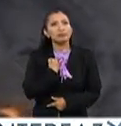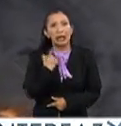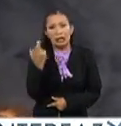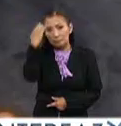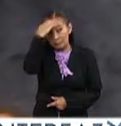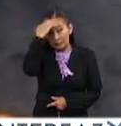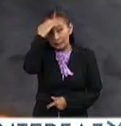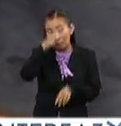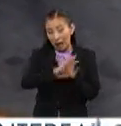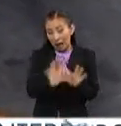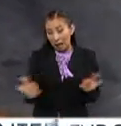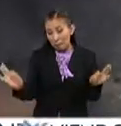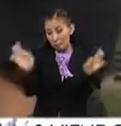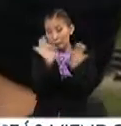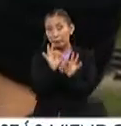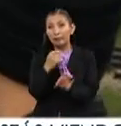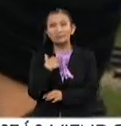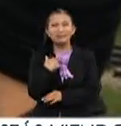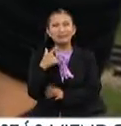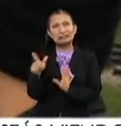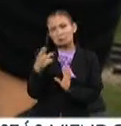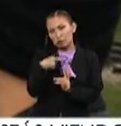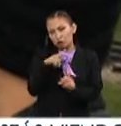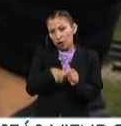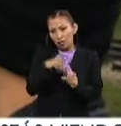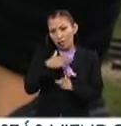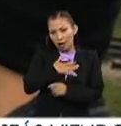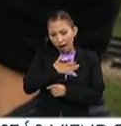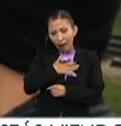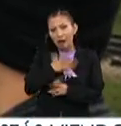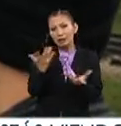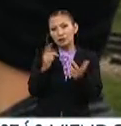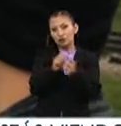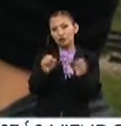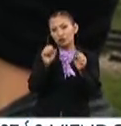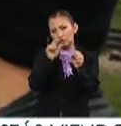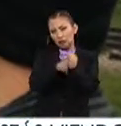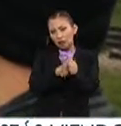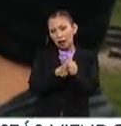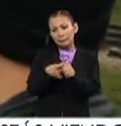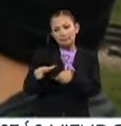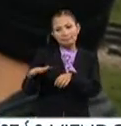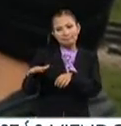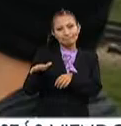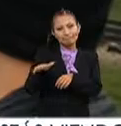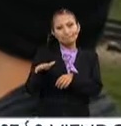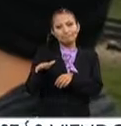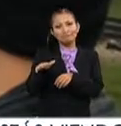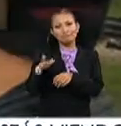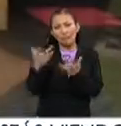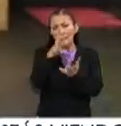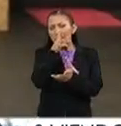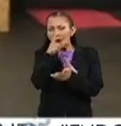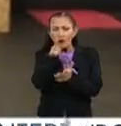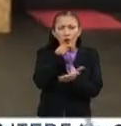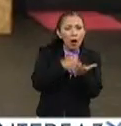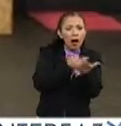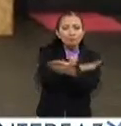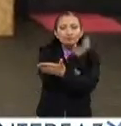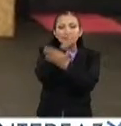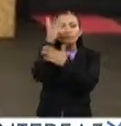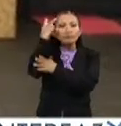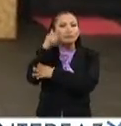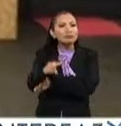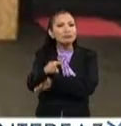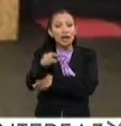experiencia más importante, yo creo, a nivel personal y como social fue que el mejor lugar para ir